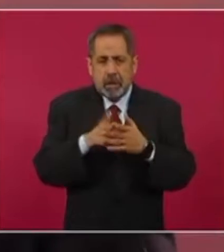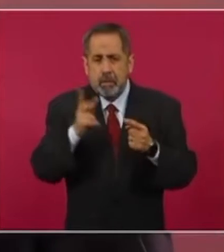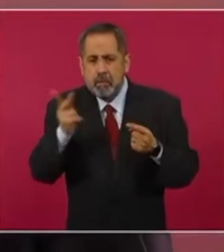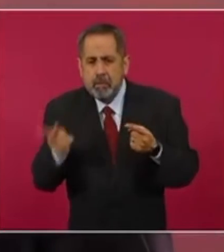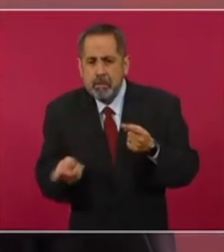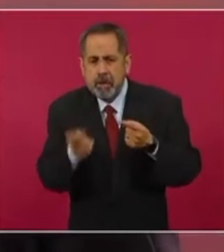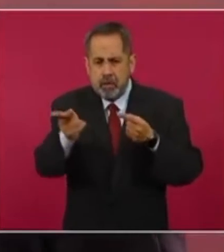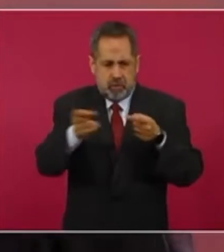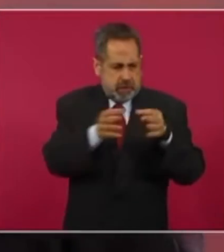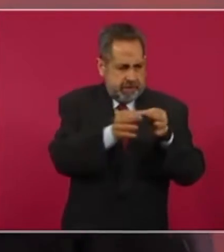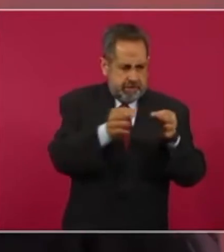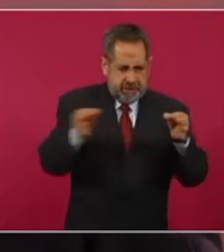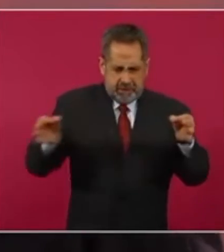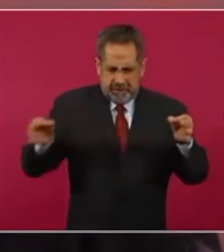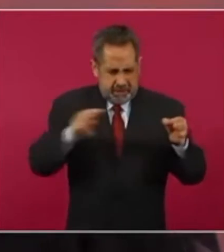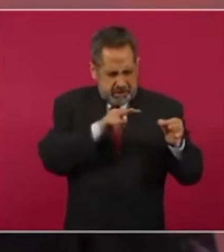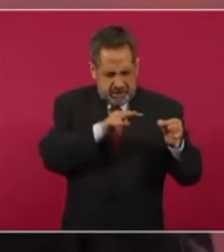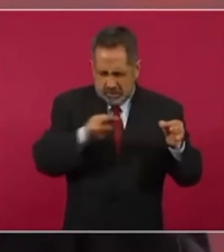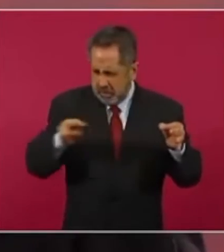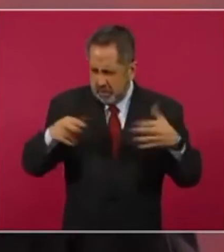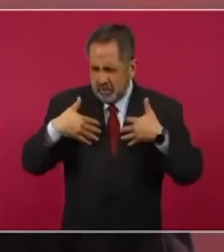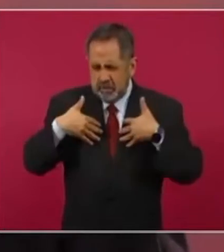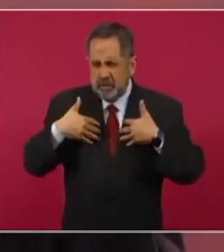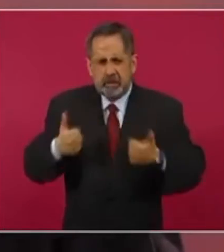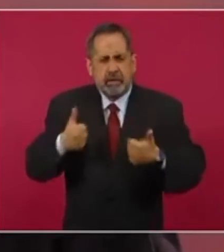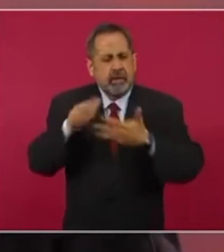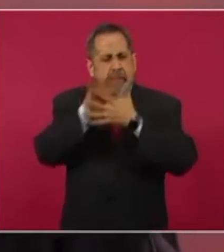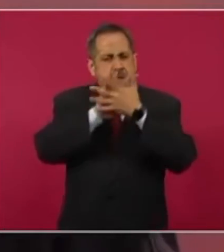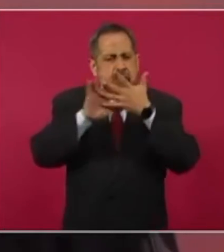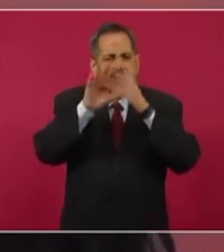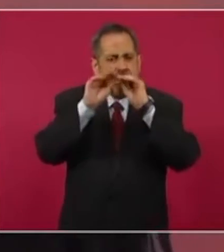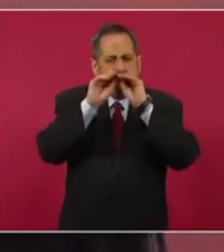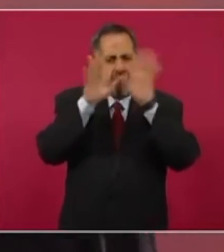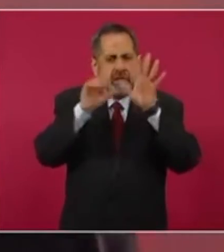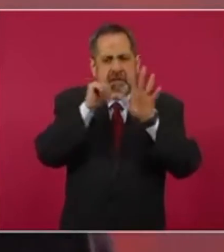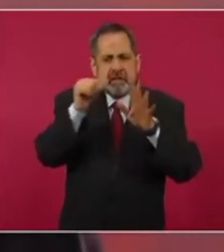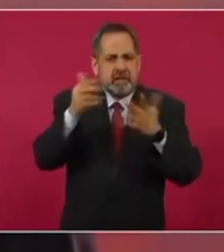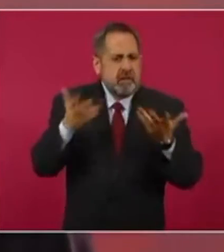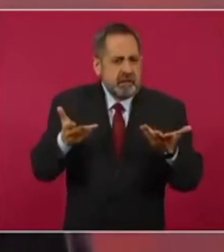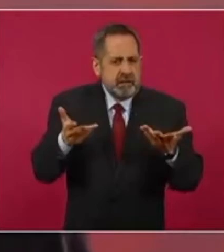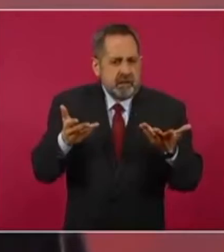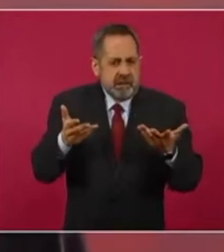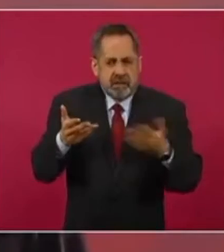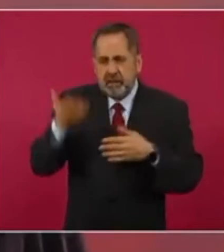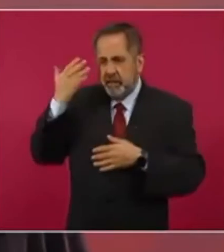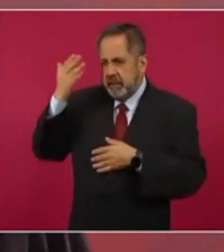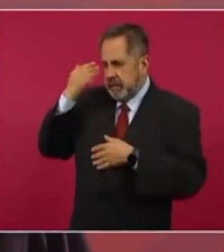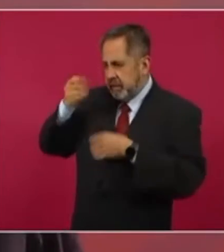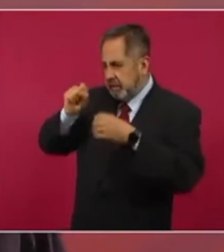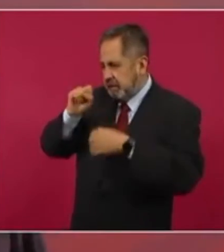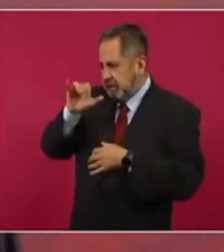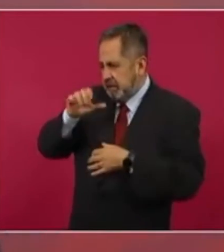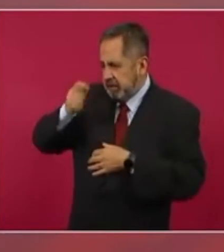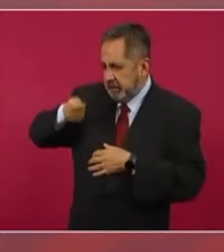la pregunta o no se sabe. Y además de lo que resolvió la Corte,